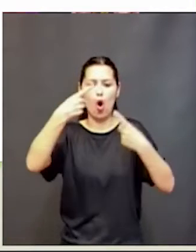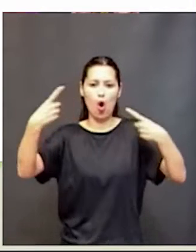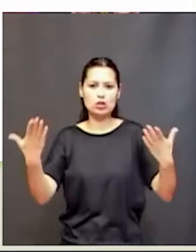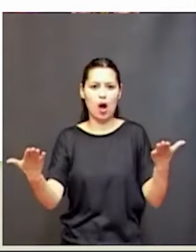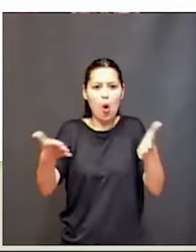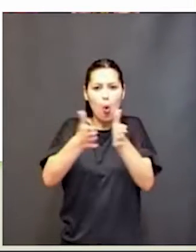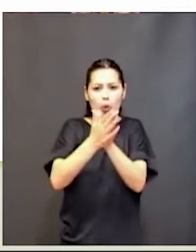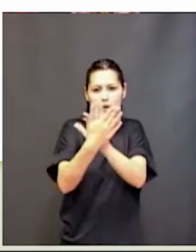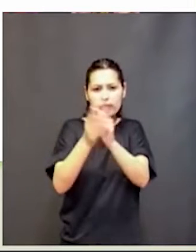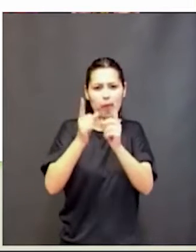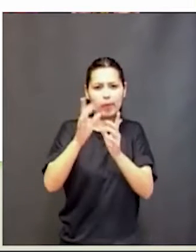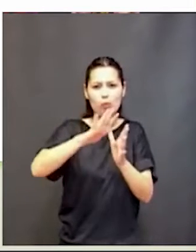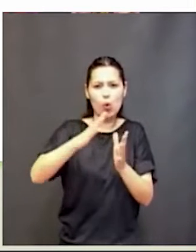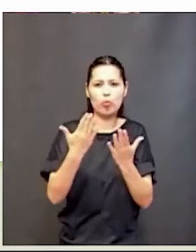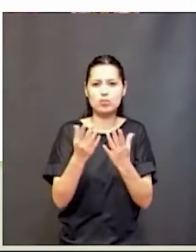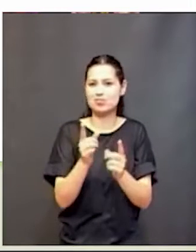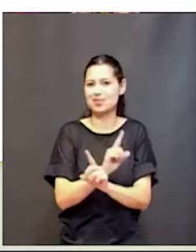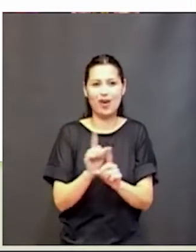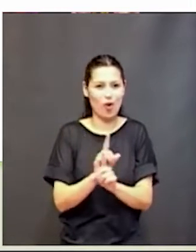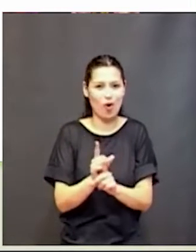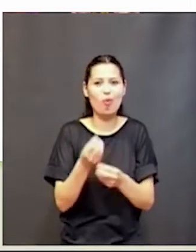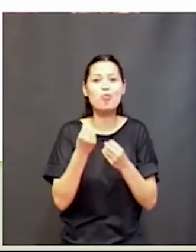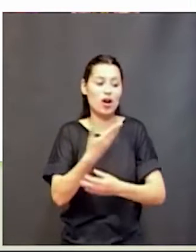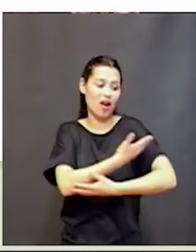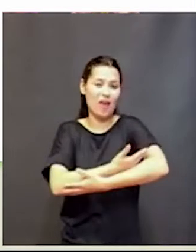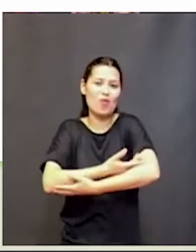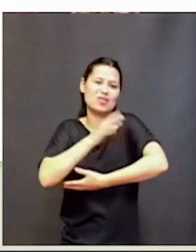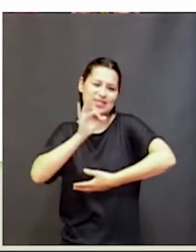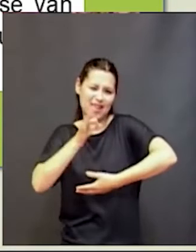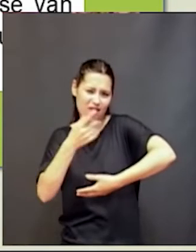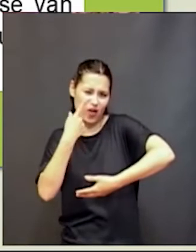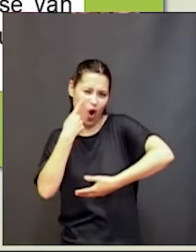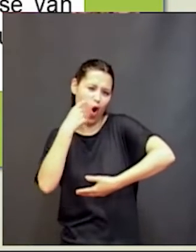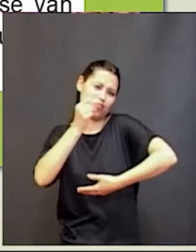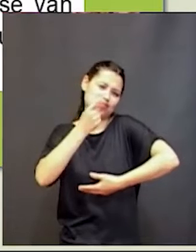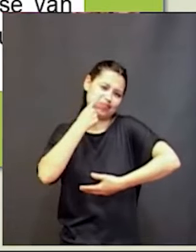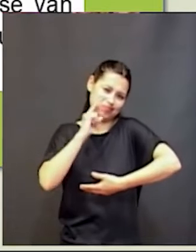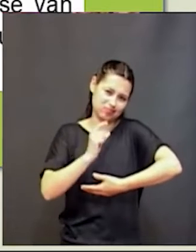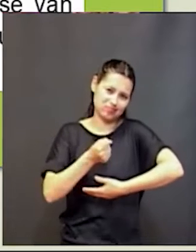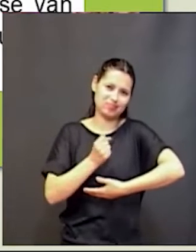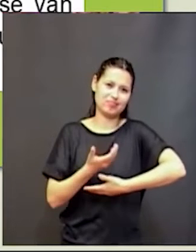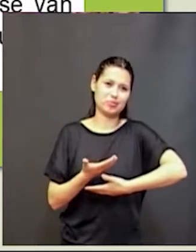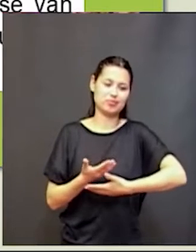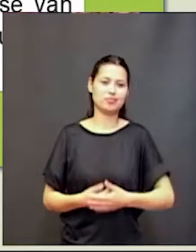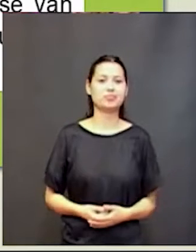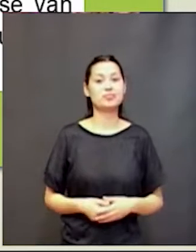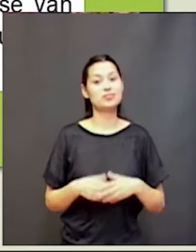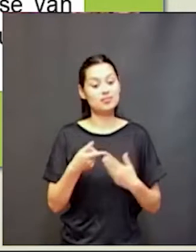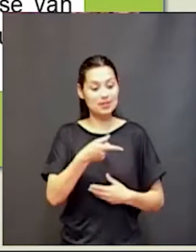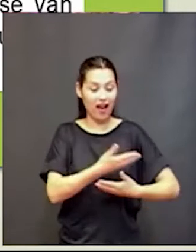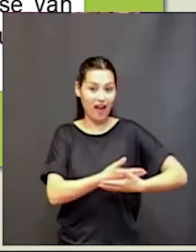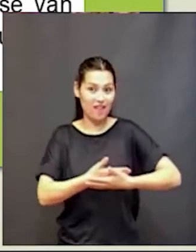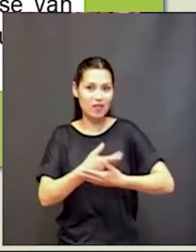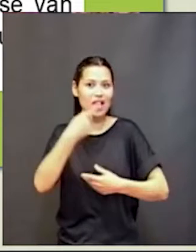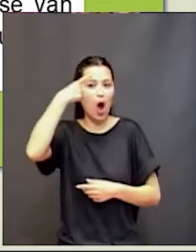información genética, no se lo tenemos que enseñar a los bebés. Es un montón lo que el bebé sabe, el bebé construye el concepto de